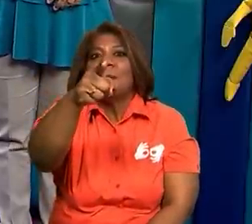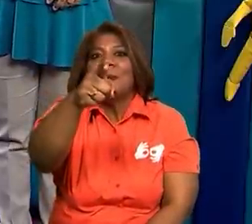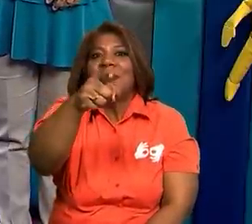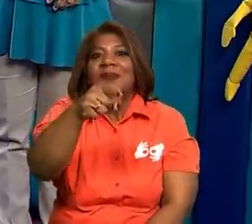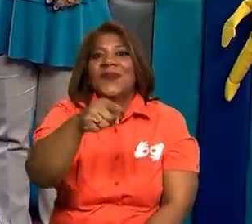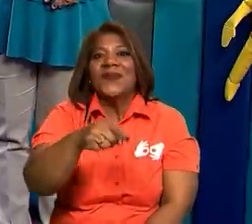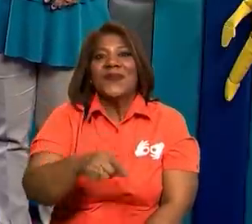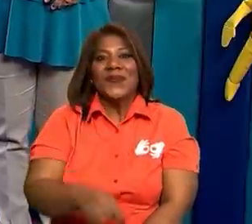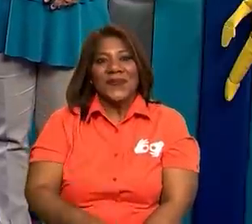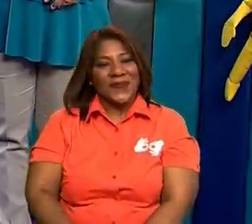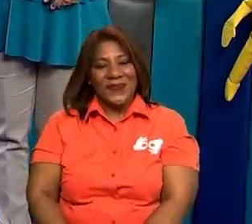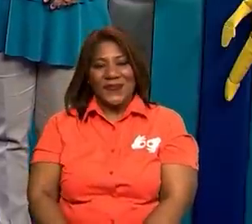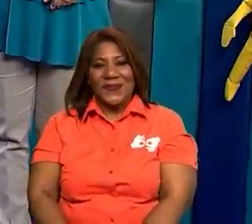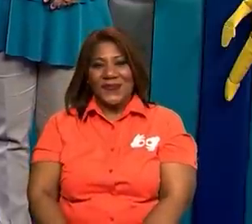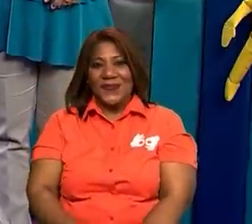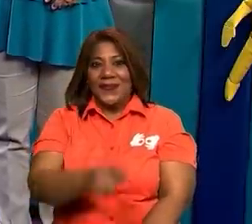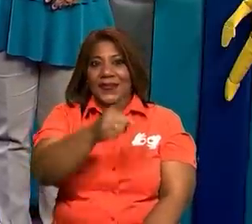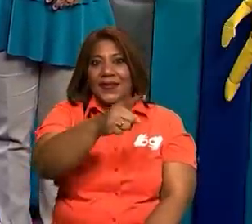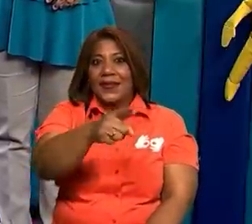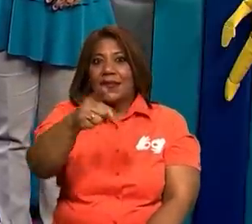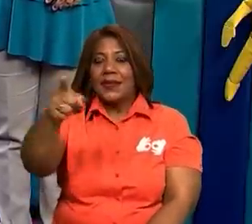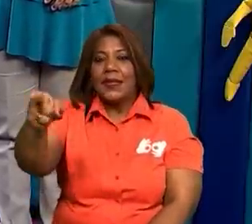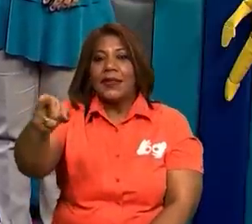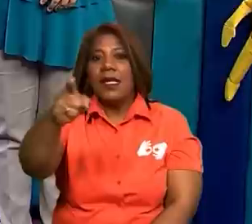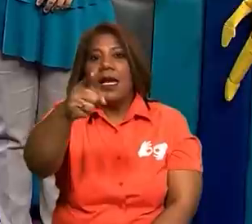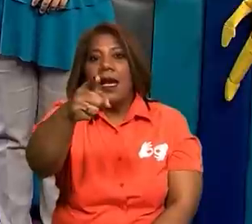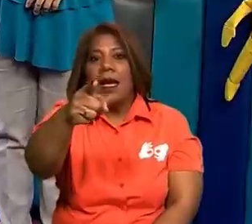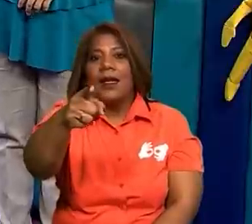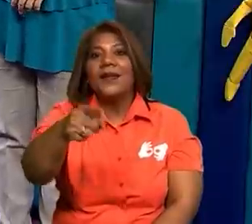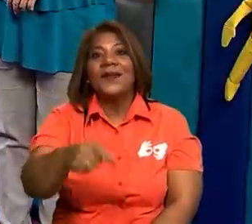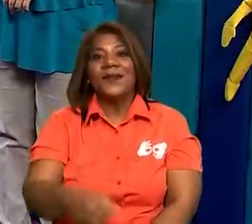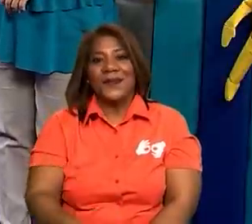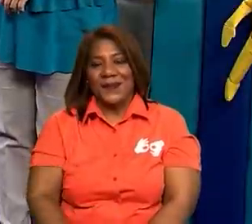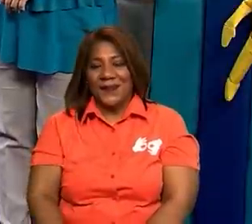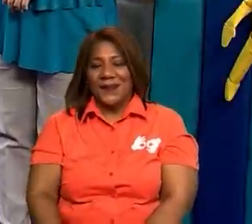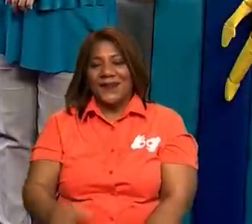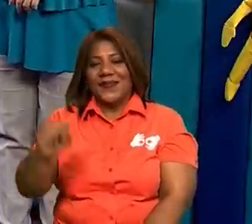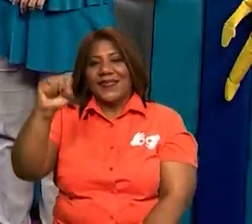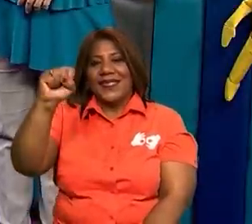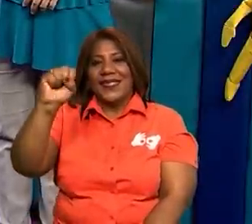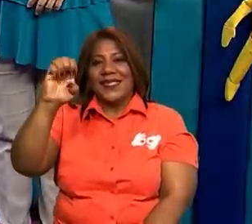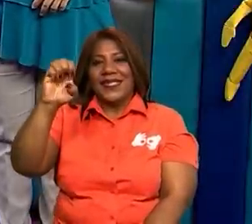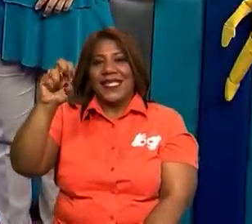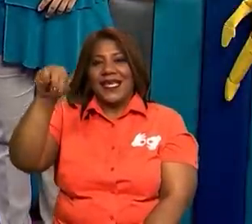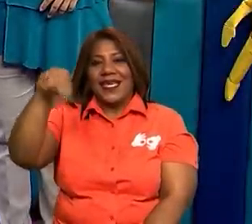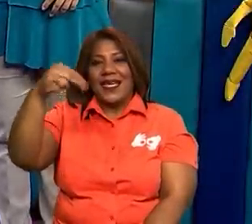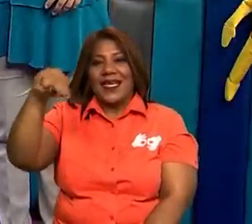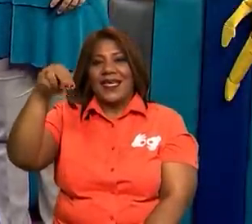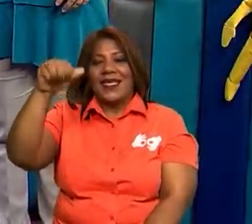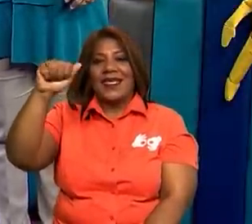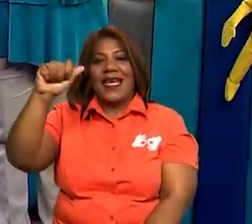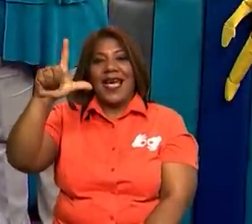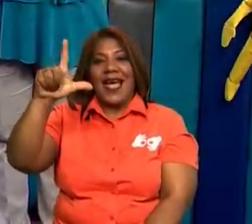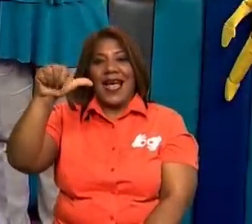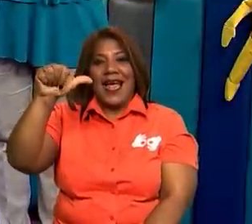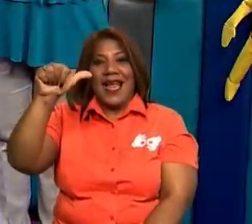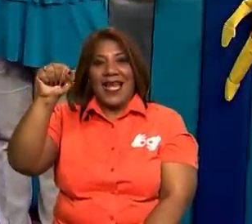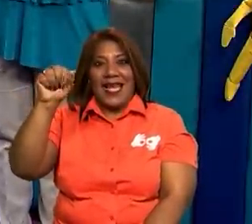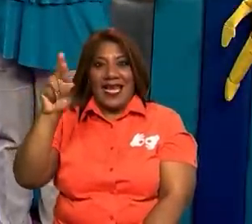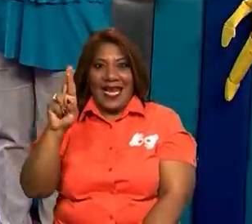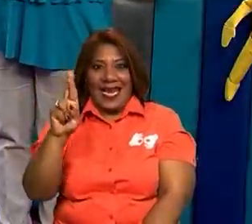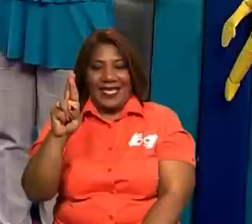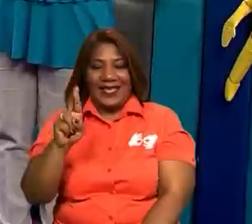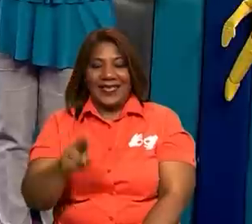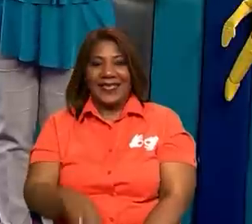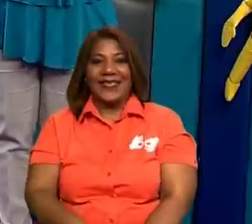Señalar. Señalar. Entonces el niño tiene que señalar. ¿Dónde está la S? Al principio o al inicio,